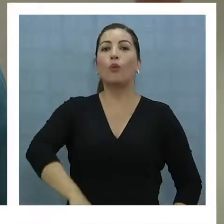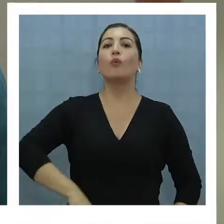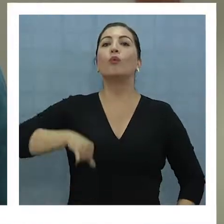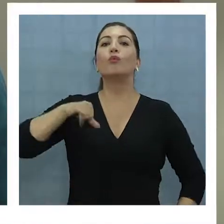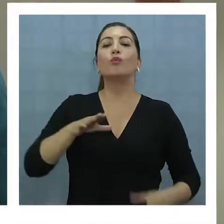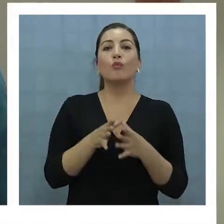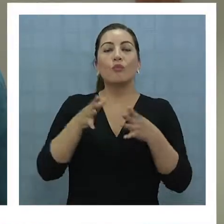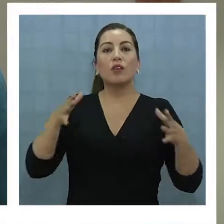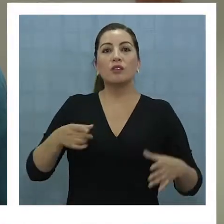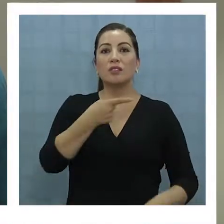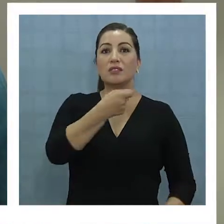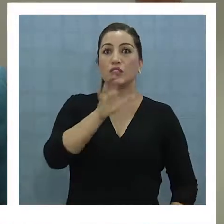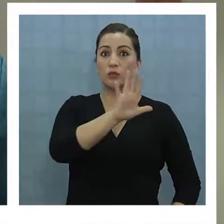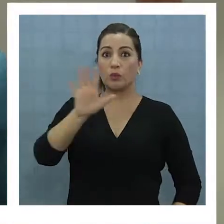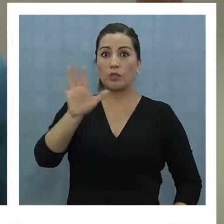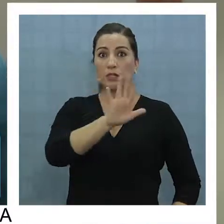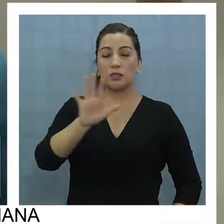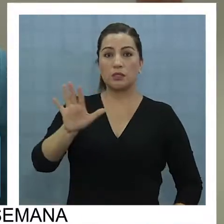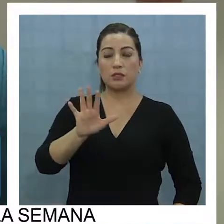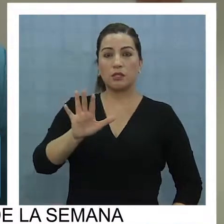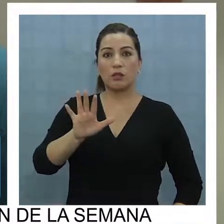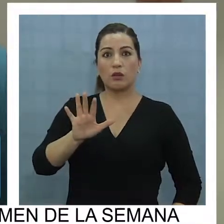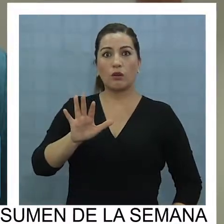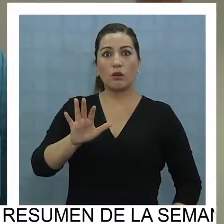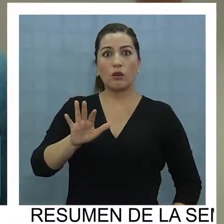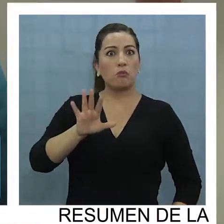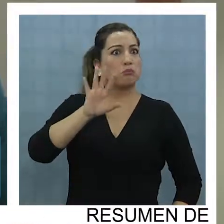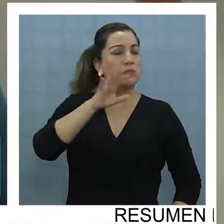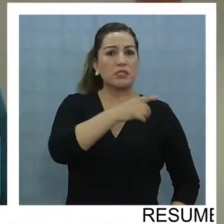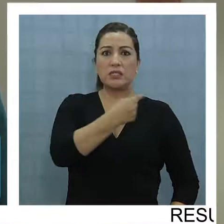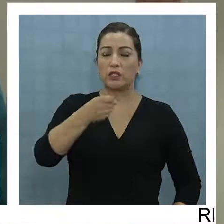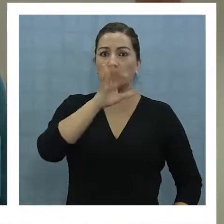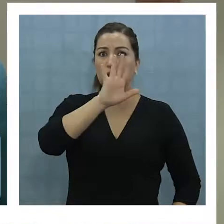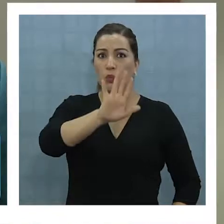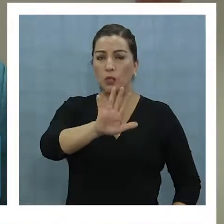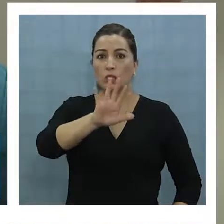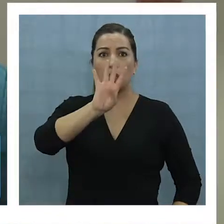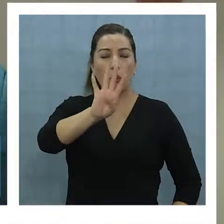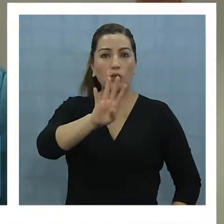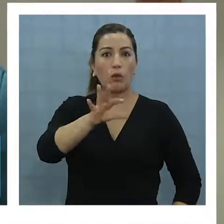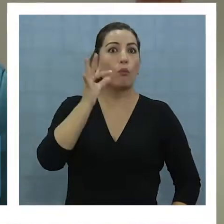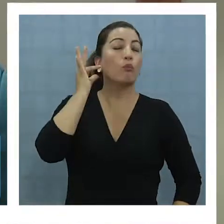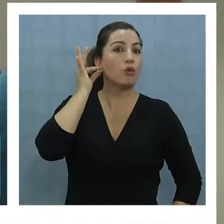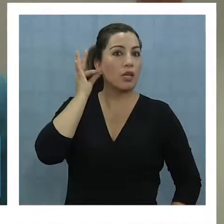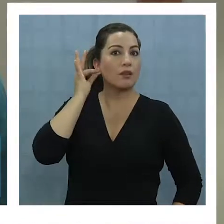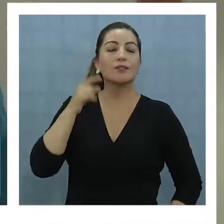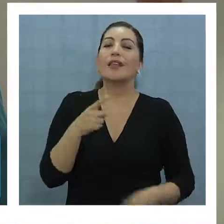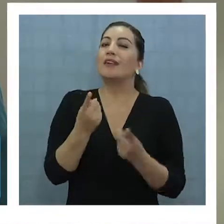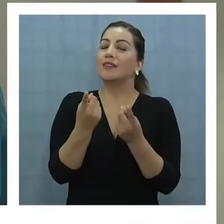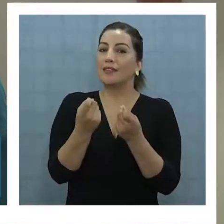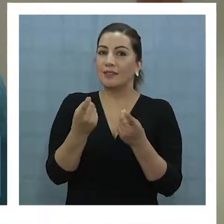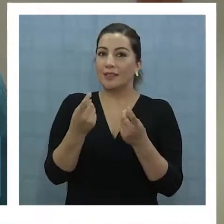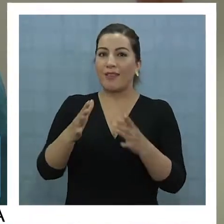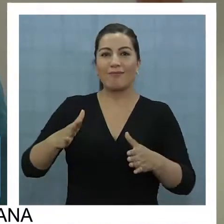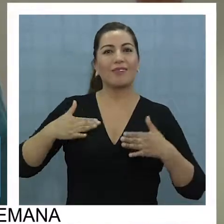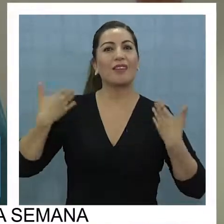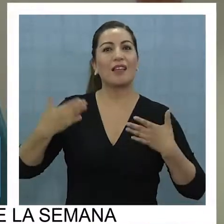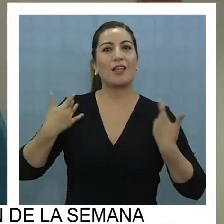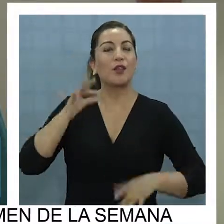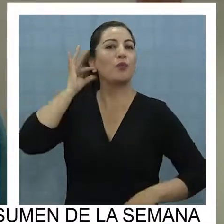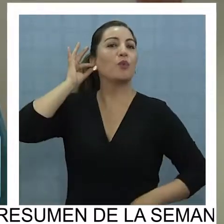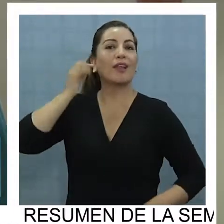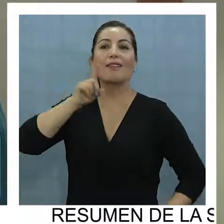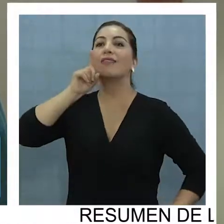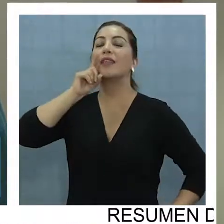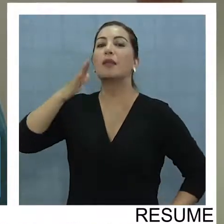muy grande que de las 155 personas, 154 sean mujeres. Por lo tanto, tiene que ver con las necesidades, con las ganas que queremos las